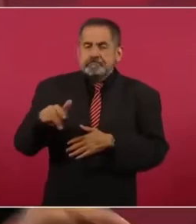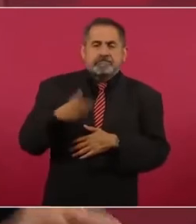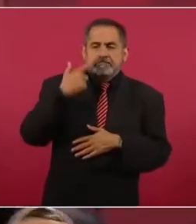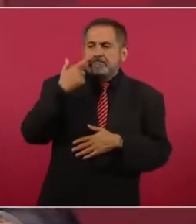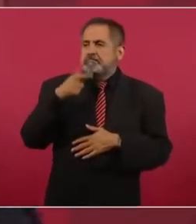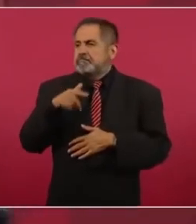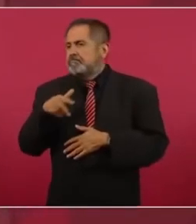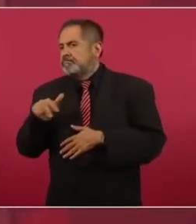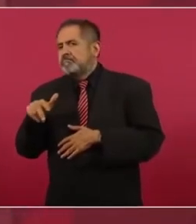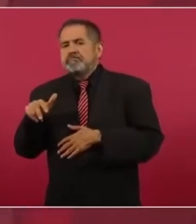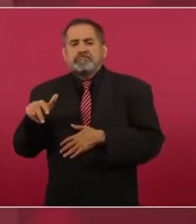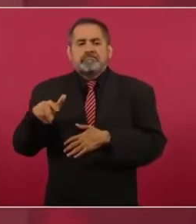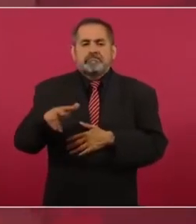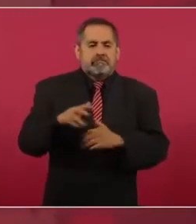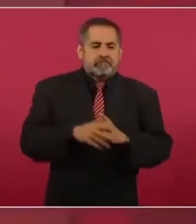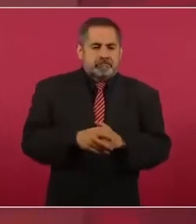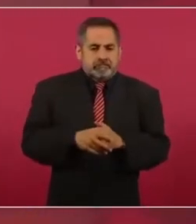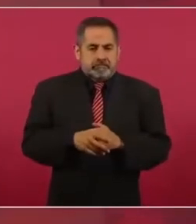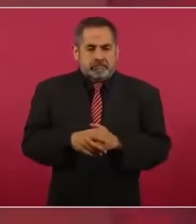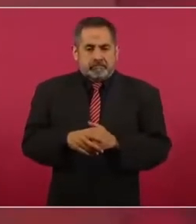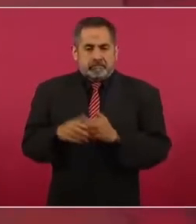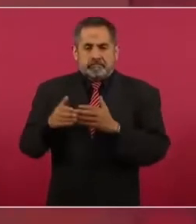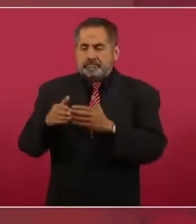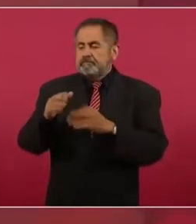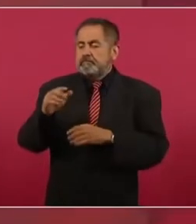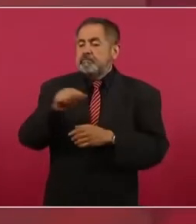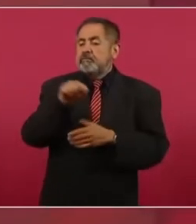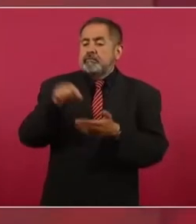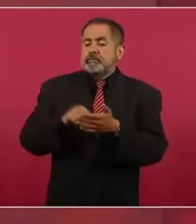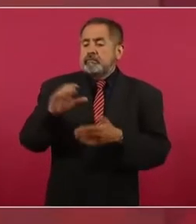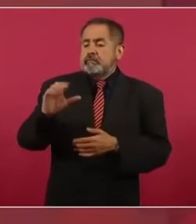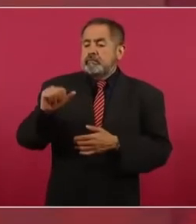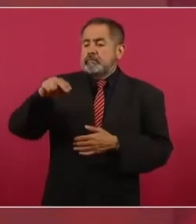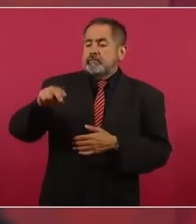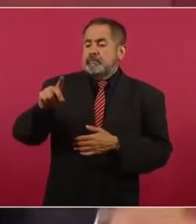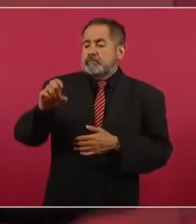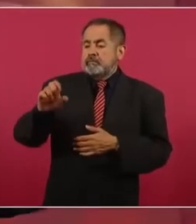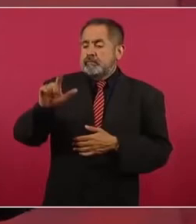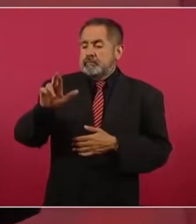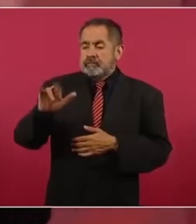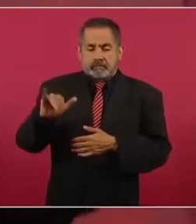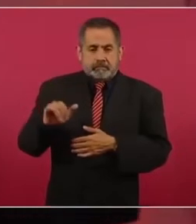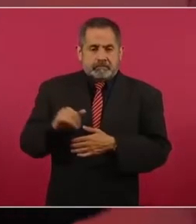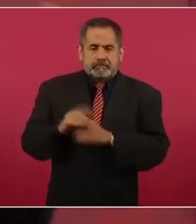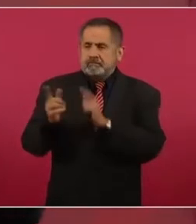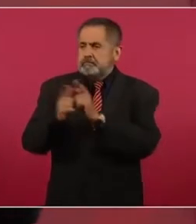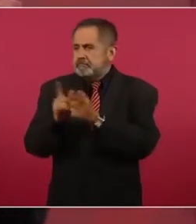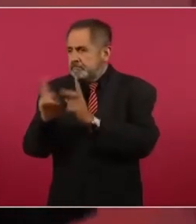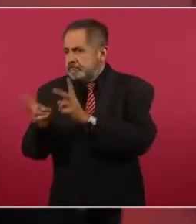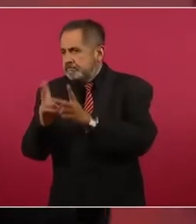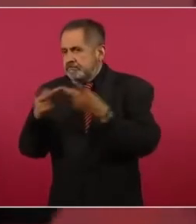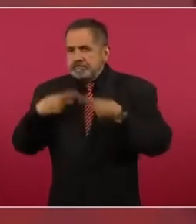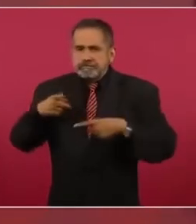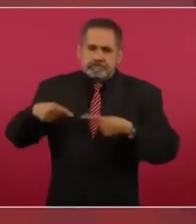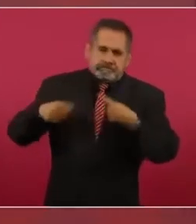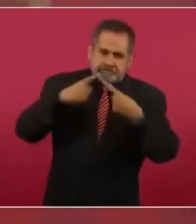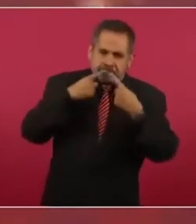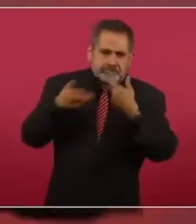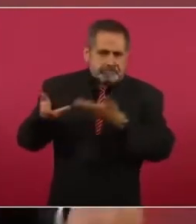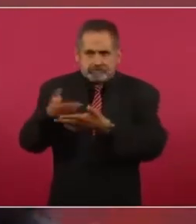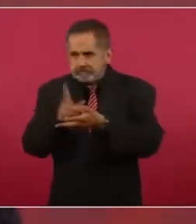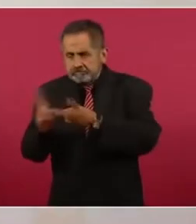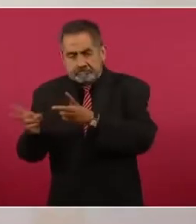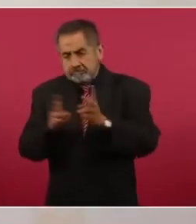Candelaria, a Los Itchia y hablamos con la gente y ahí